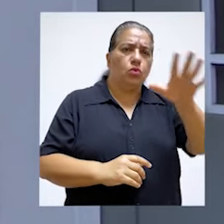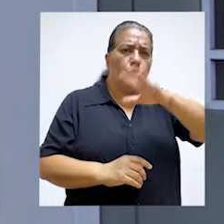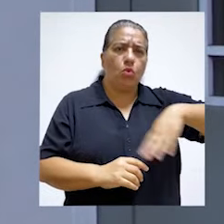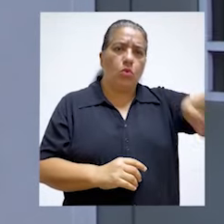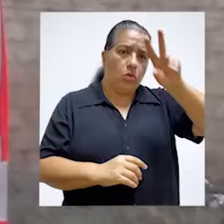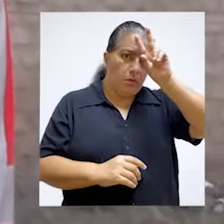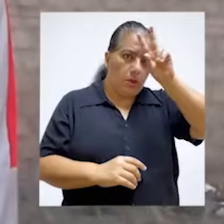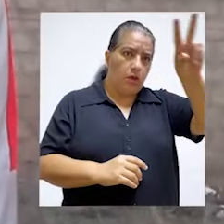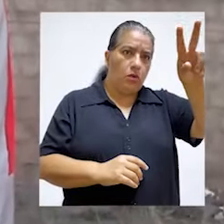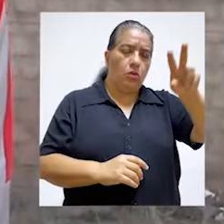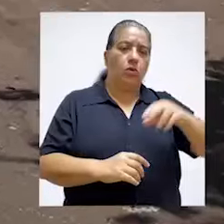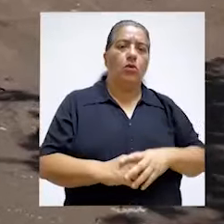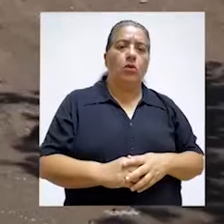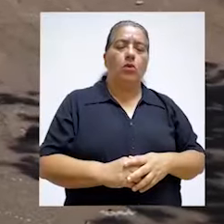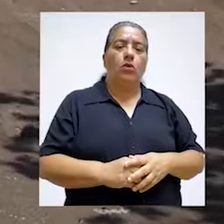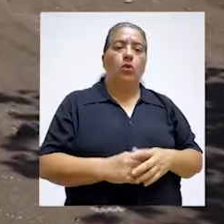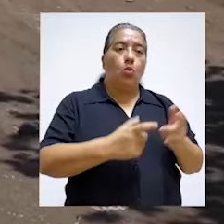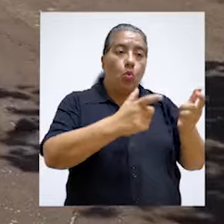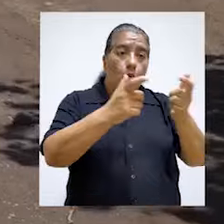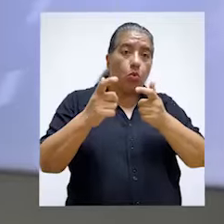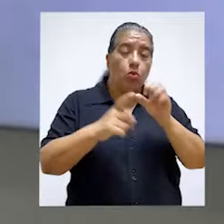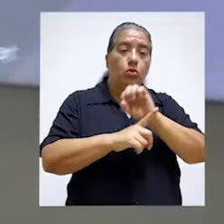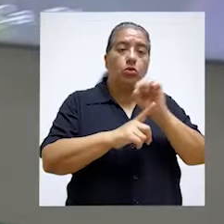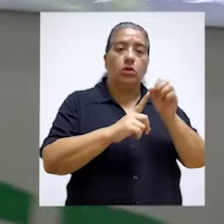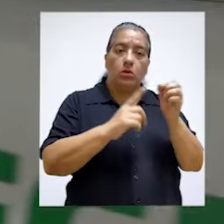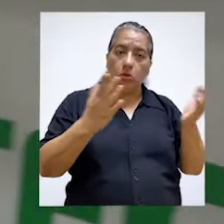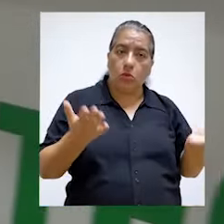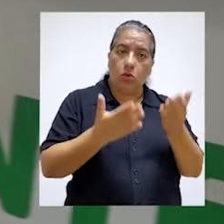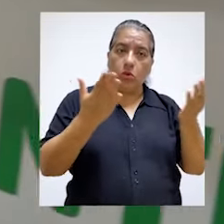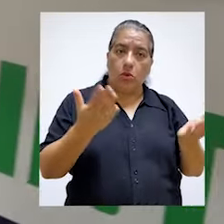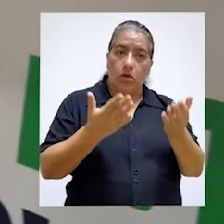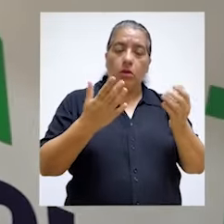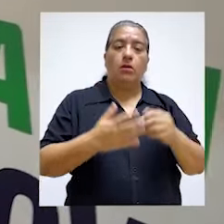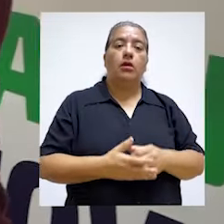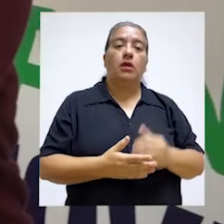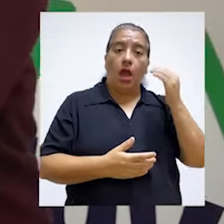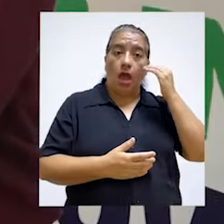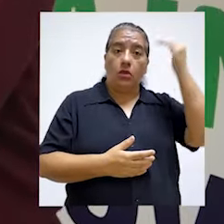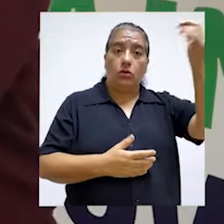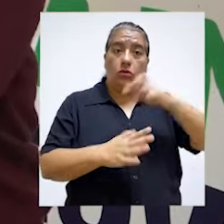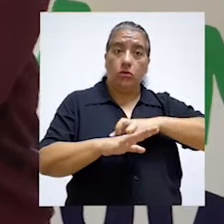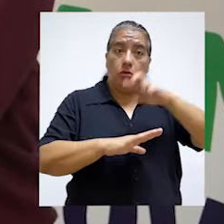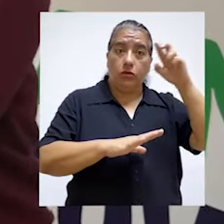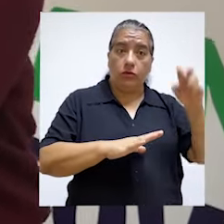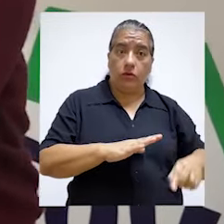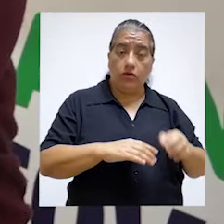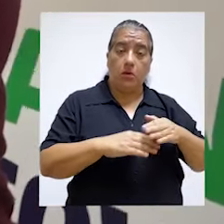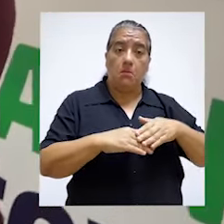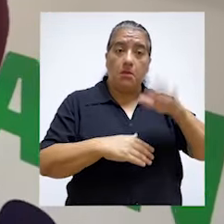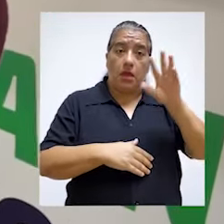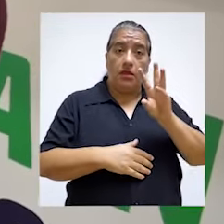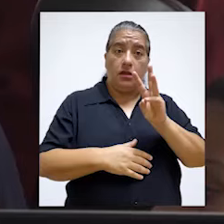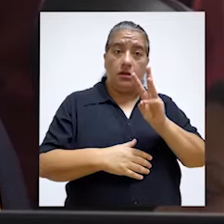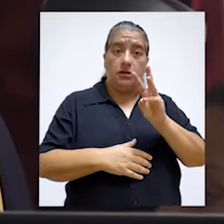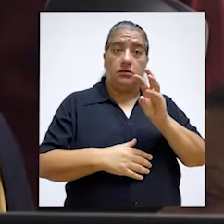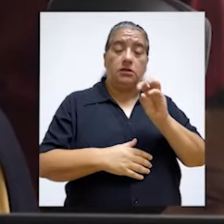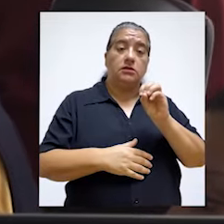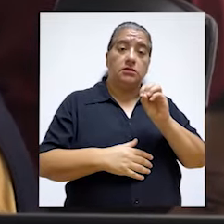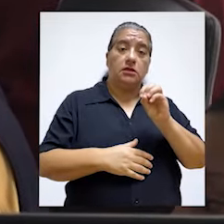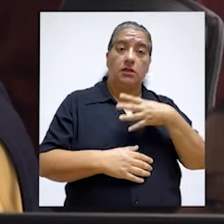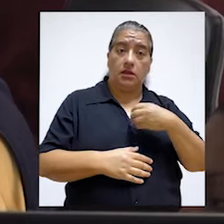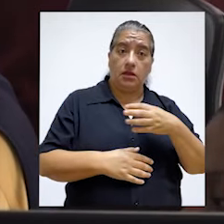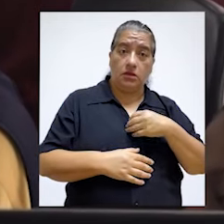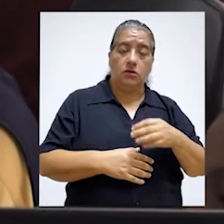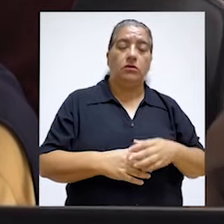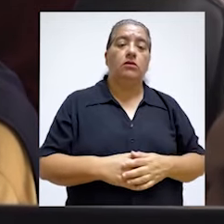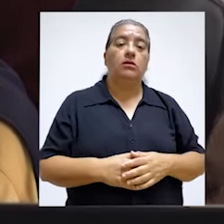ciudadanía en las regiones del país, mentores de control social que promueve la colaboración de adultos profesionales de más